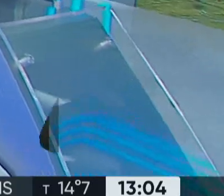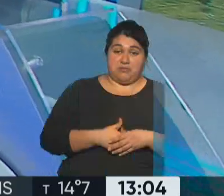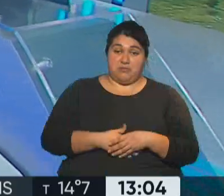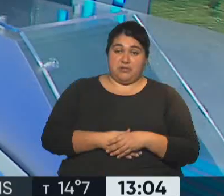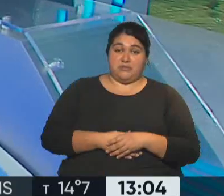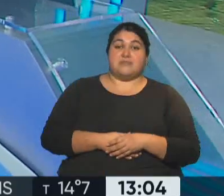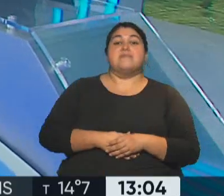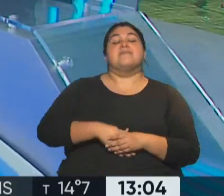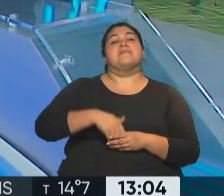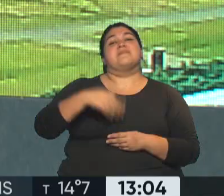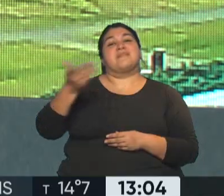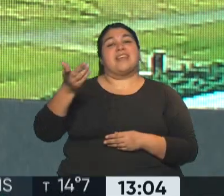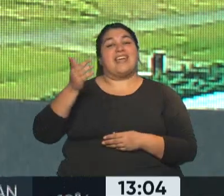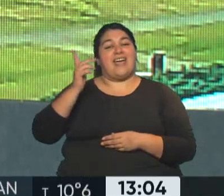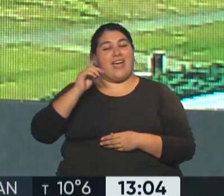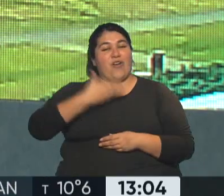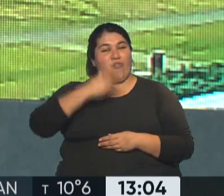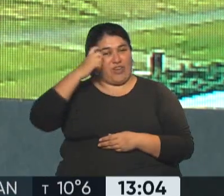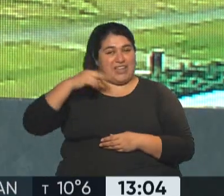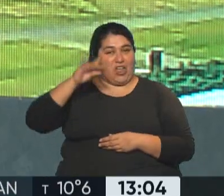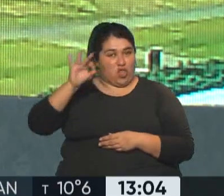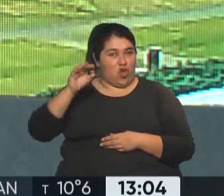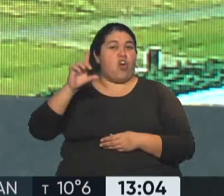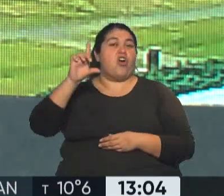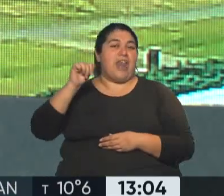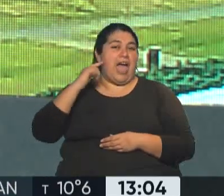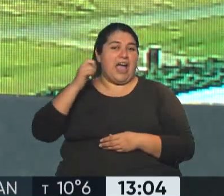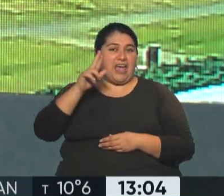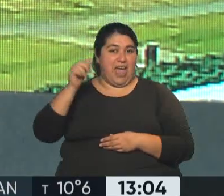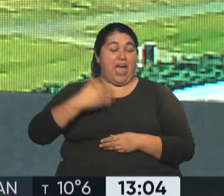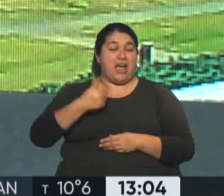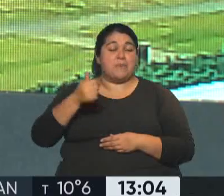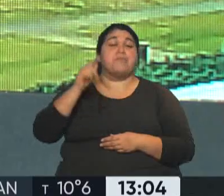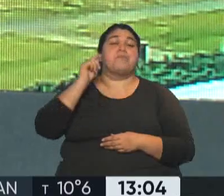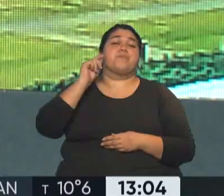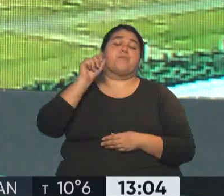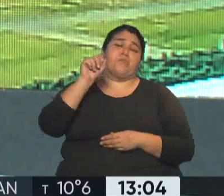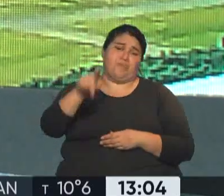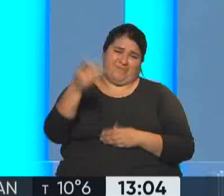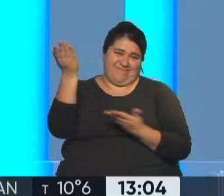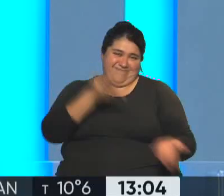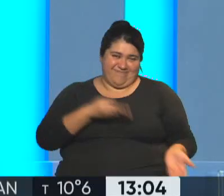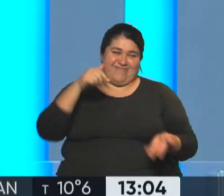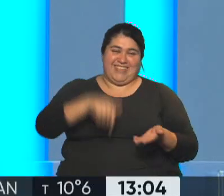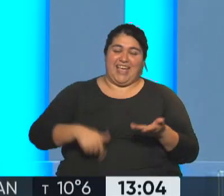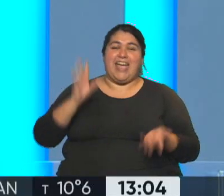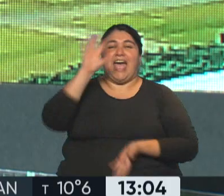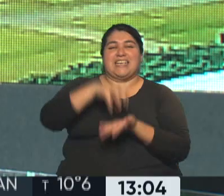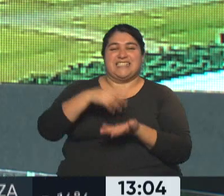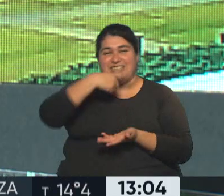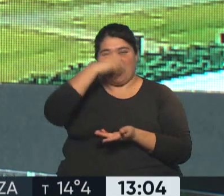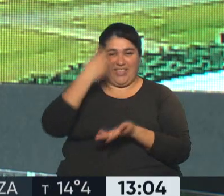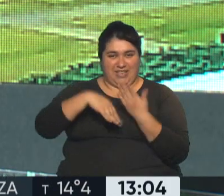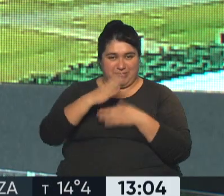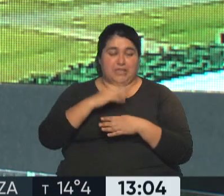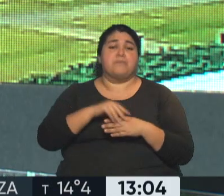Estamos junto a Fernando Galarraga, es el director ejecutivo de la Agencia Nacional de Discapacidad. Fernando, bienvenido, como siempre, un placer. Hola, Pablo, buen día. Bueno, el